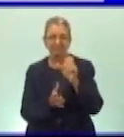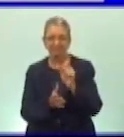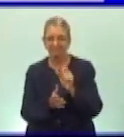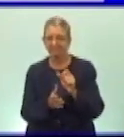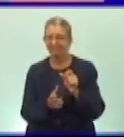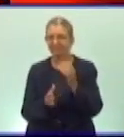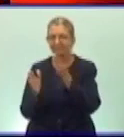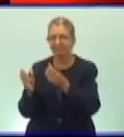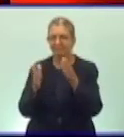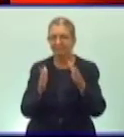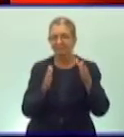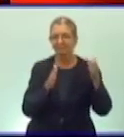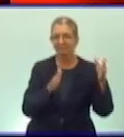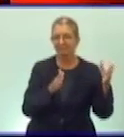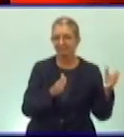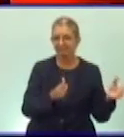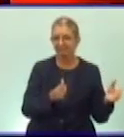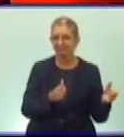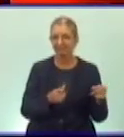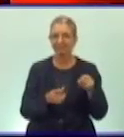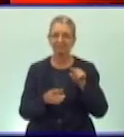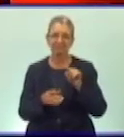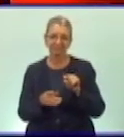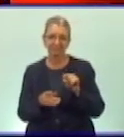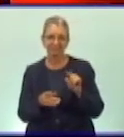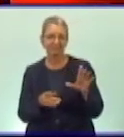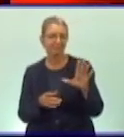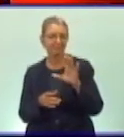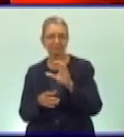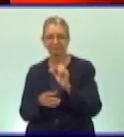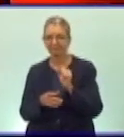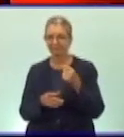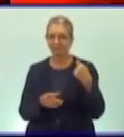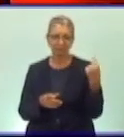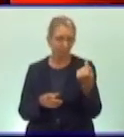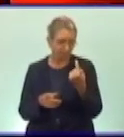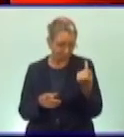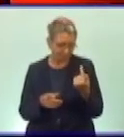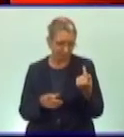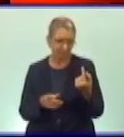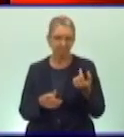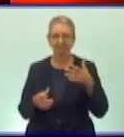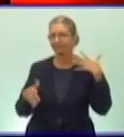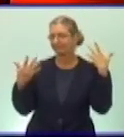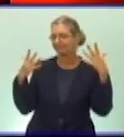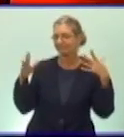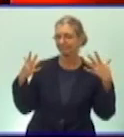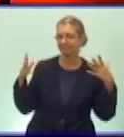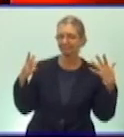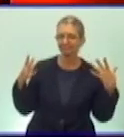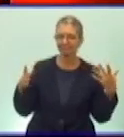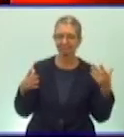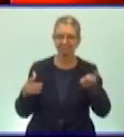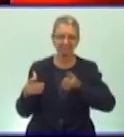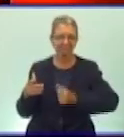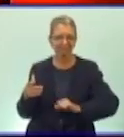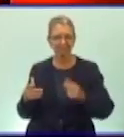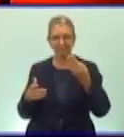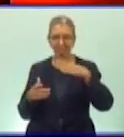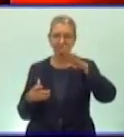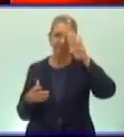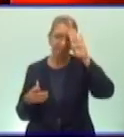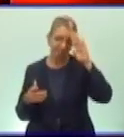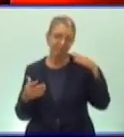por esa razón los cubanos somos muy felices de haber nacido en una patria como la nuestra